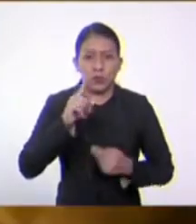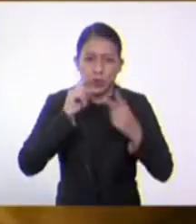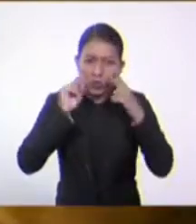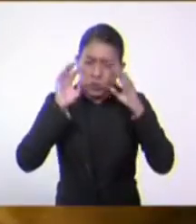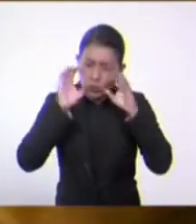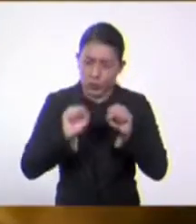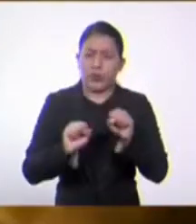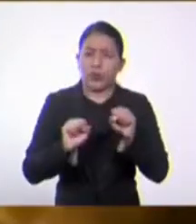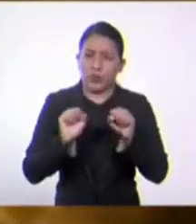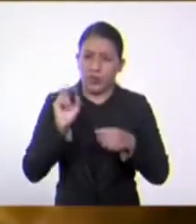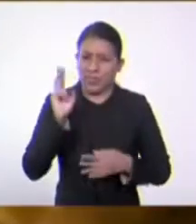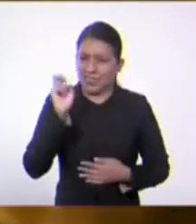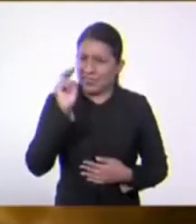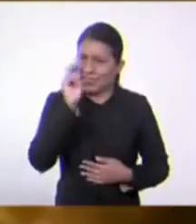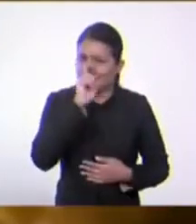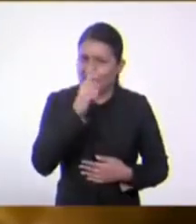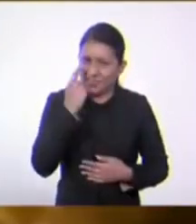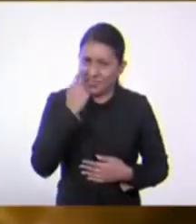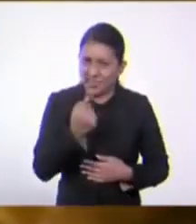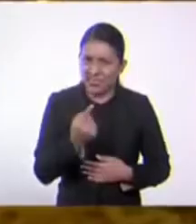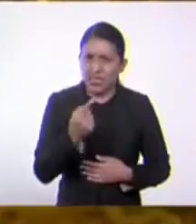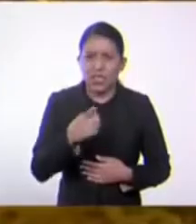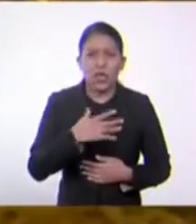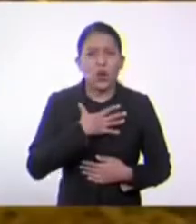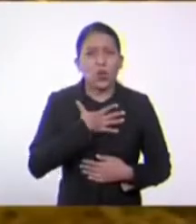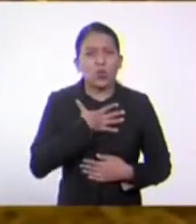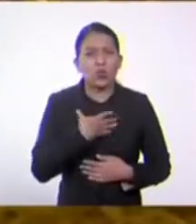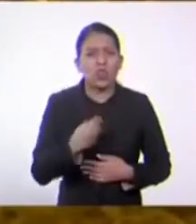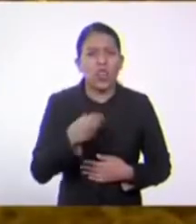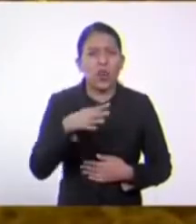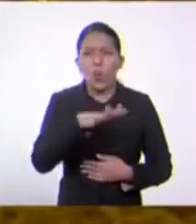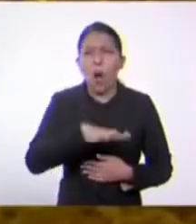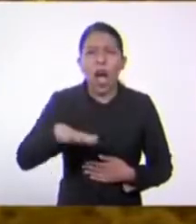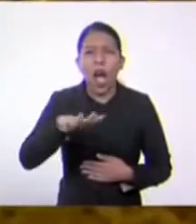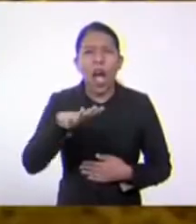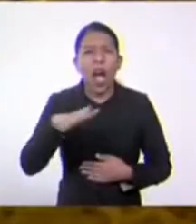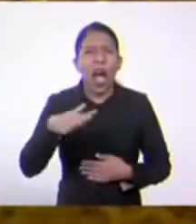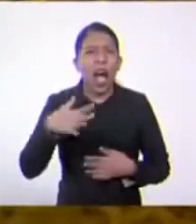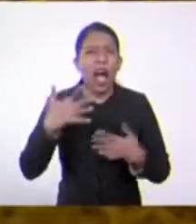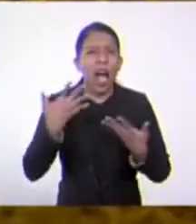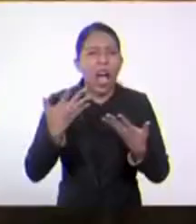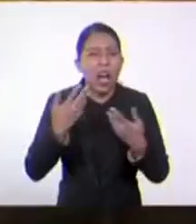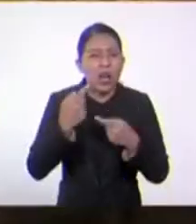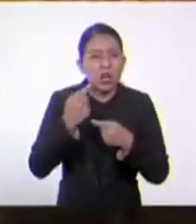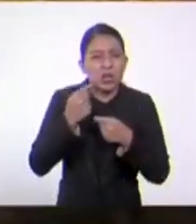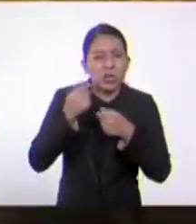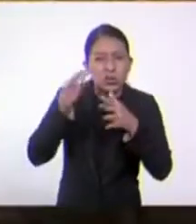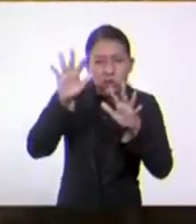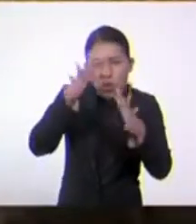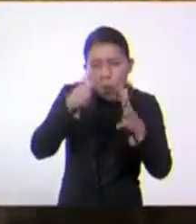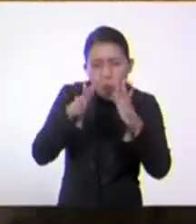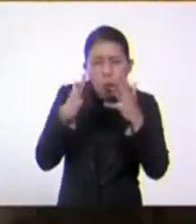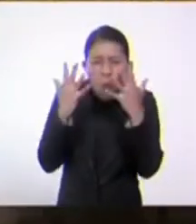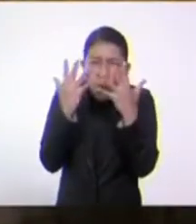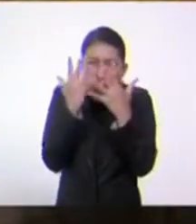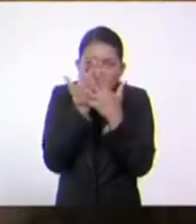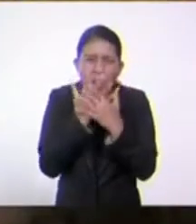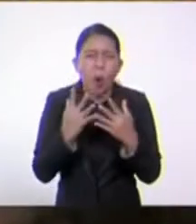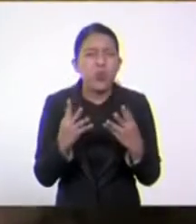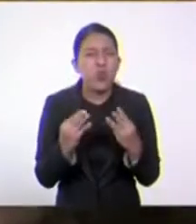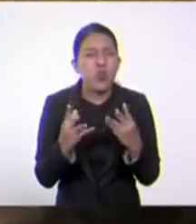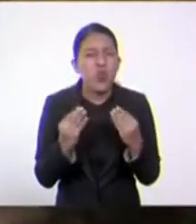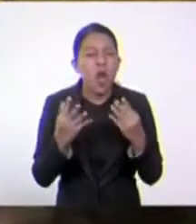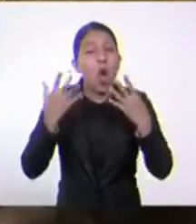y muy misterioso. Le encantan las zonas húmedas y sombrillas entre la hojarasca y los troncos en